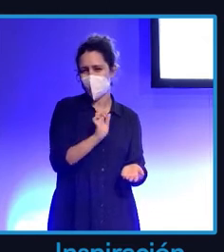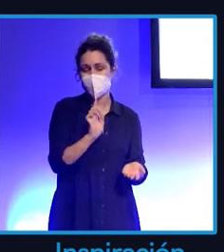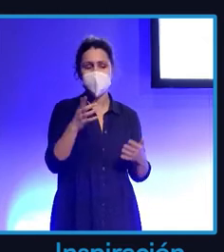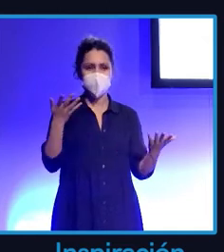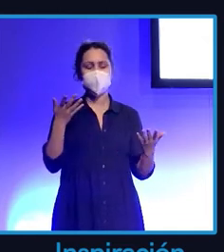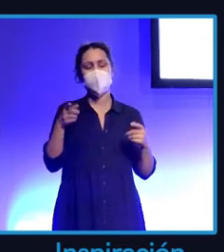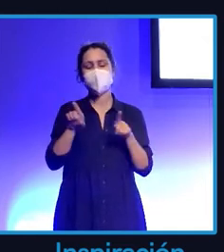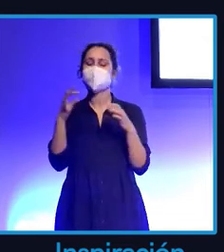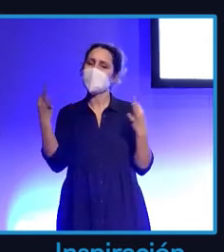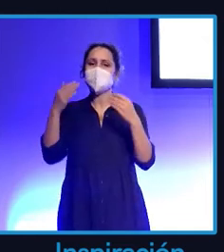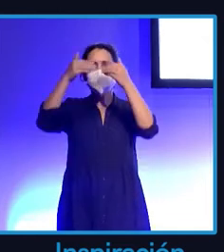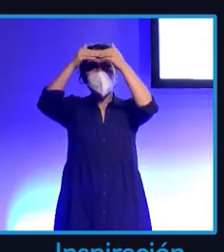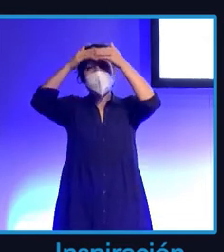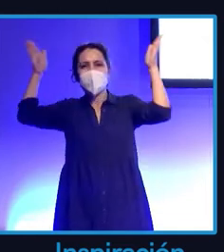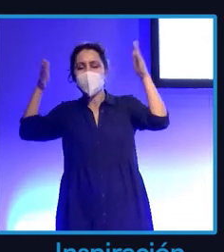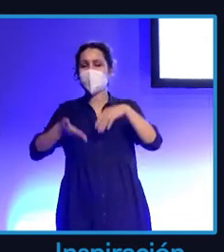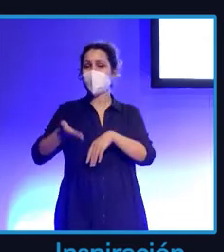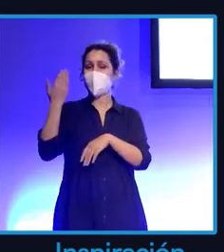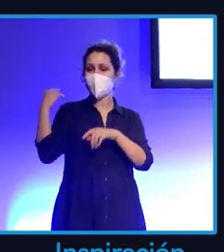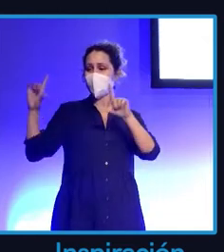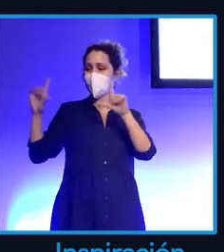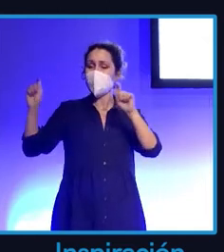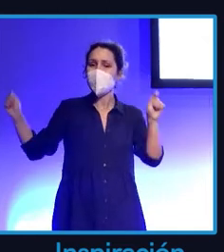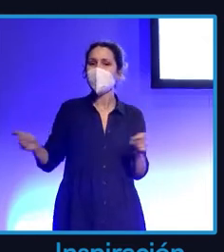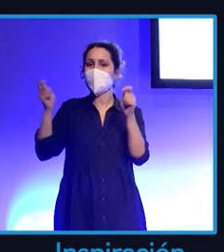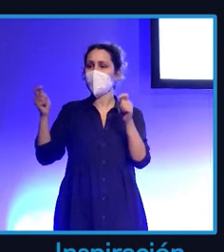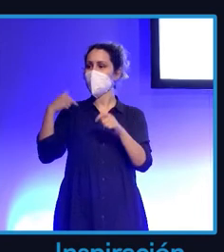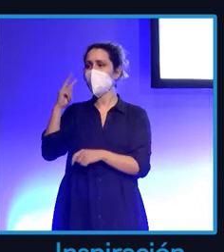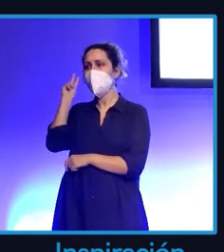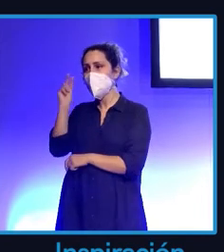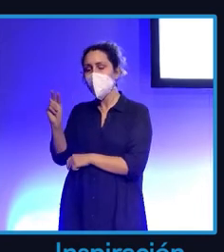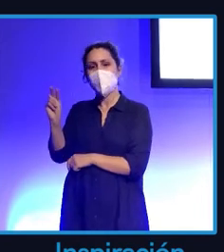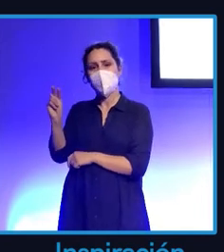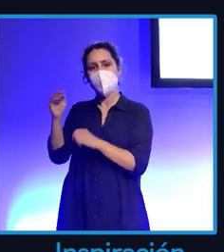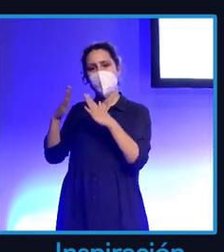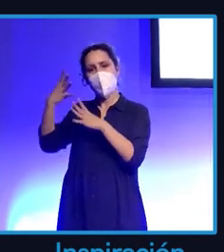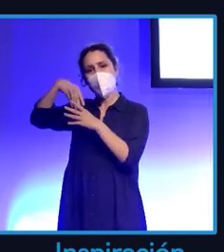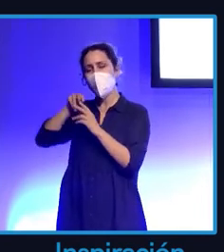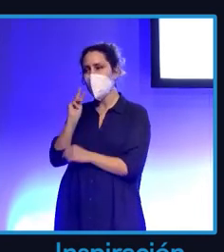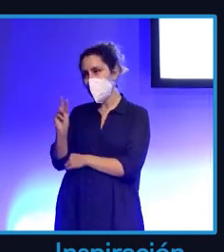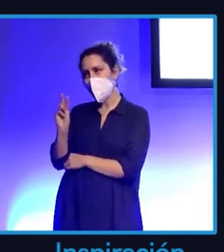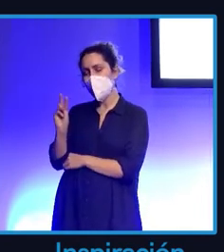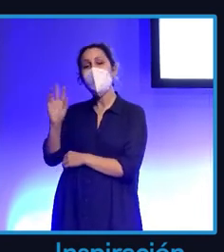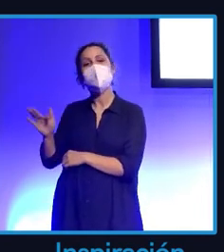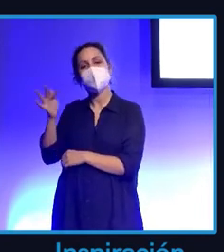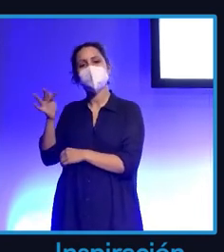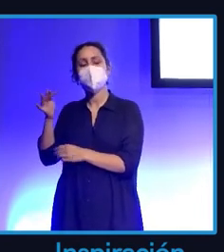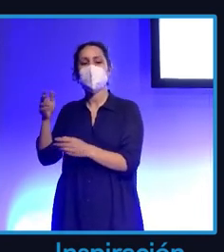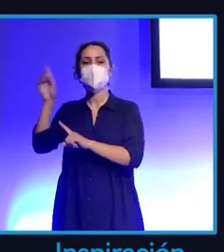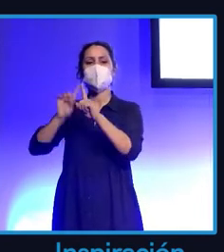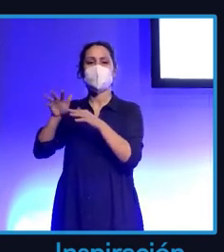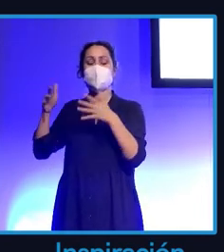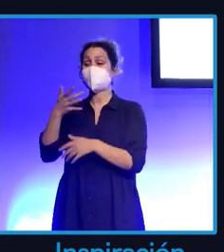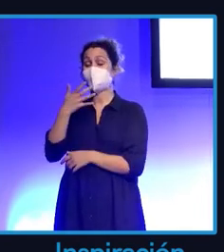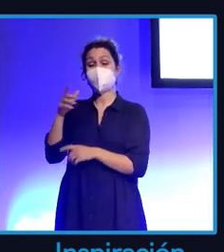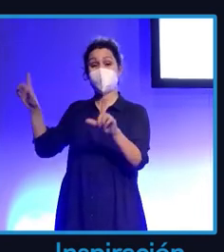Al final, tú te tragabas los anuncios de televisión y los veías en tu casa. Y además, tenías el hándicap de que si cambiabas de